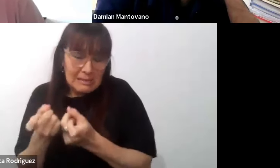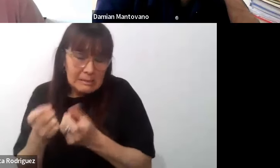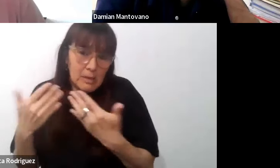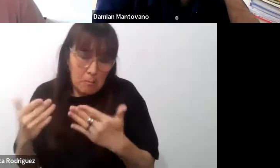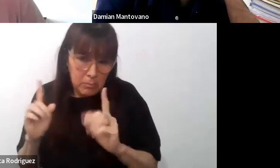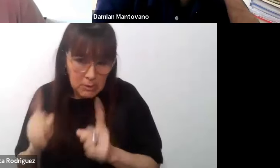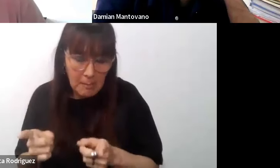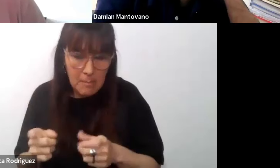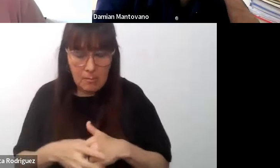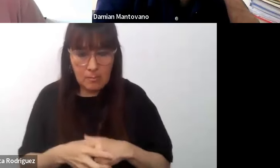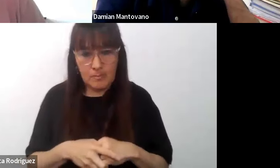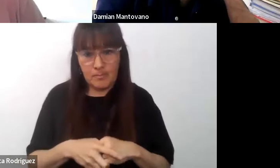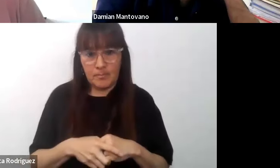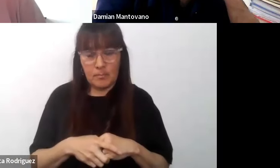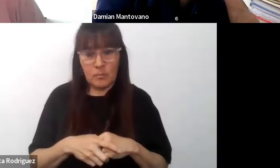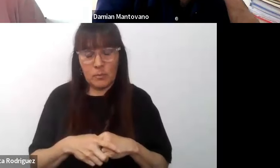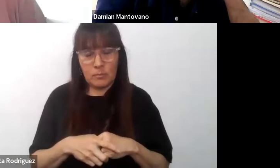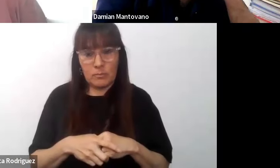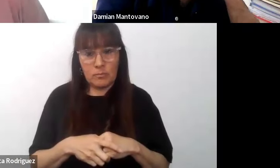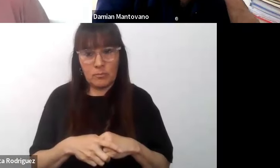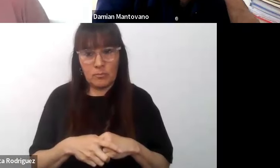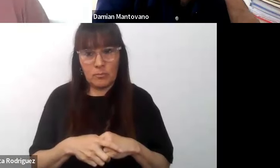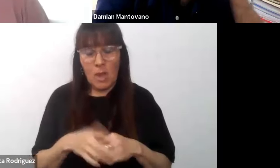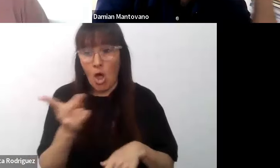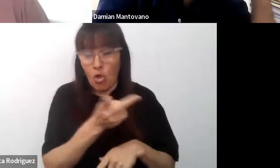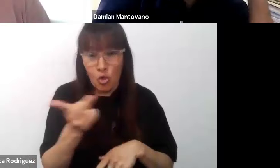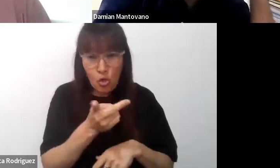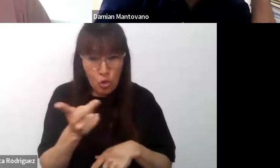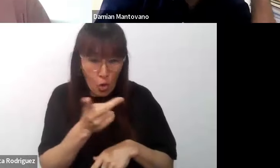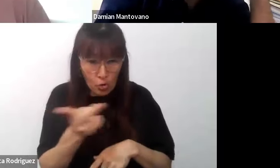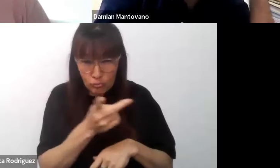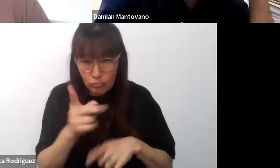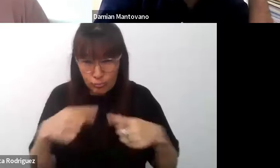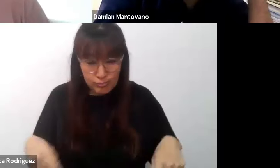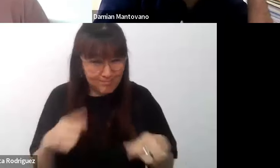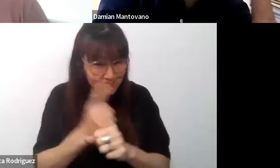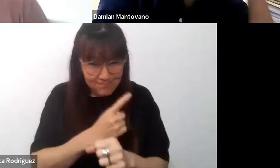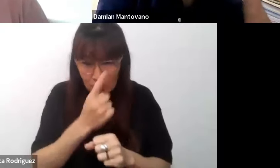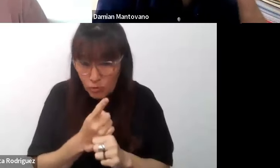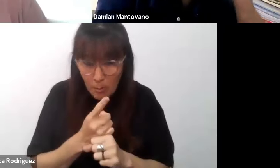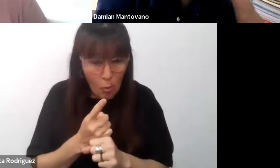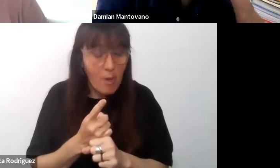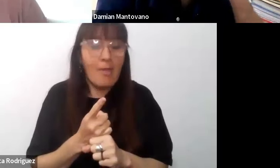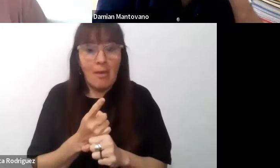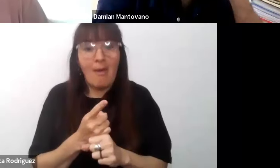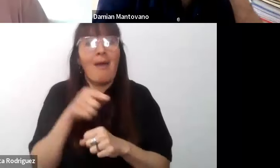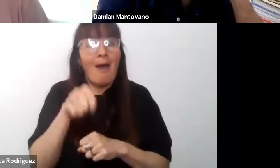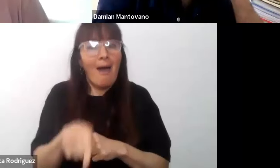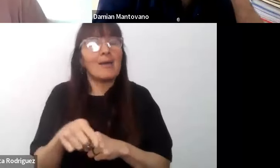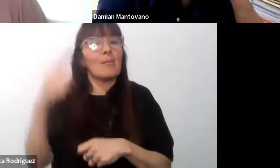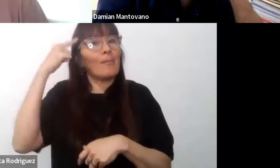Estas tres, cuando ninguna de estas posibilidades es posible, entonces vamos a pensar en una